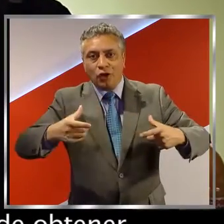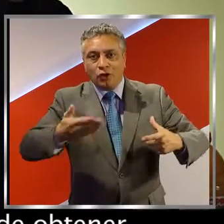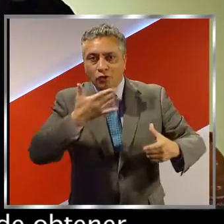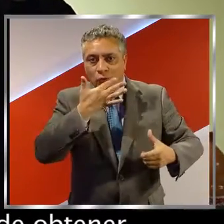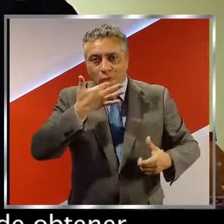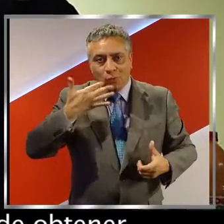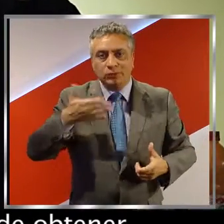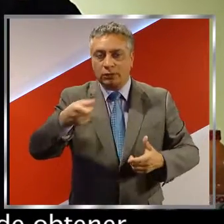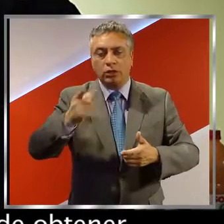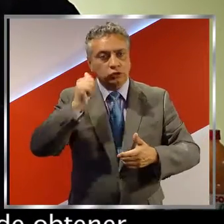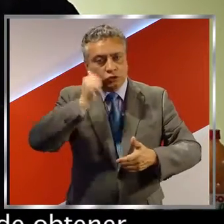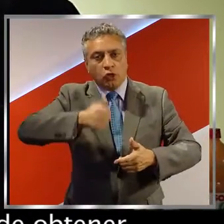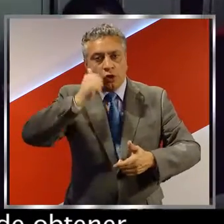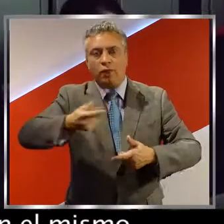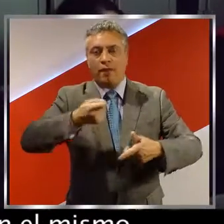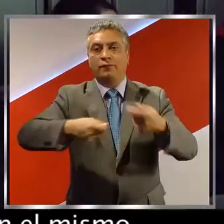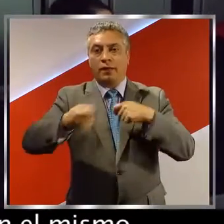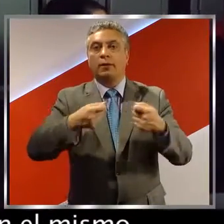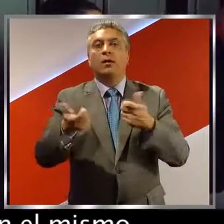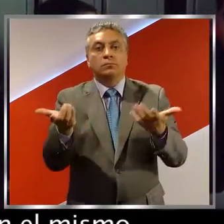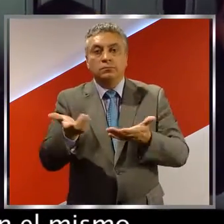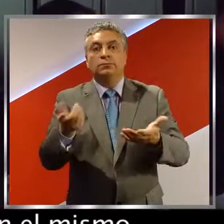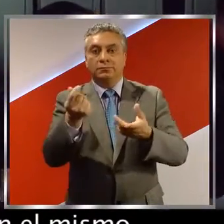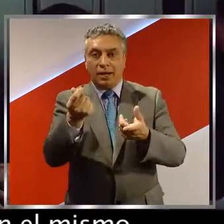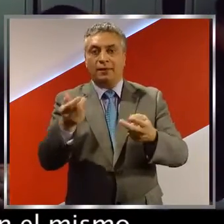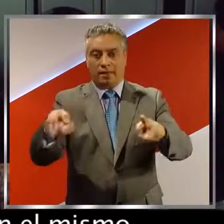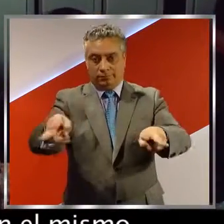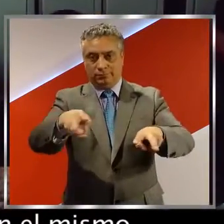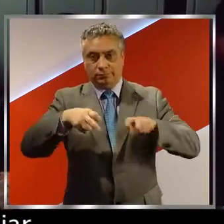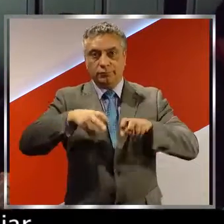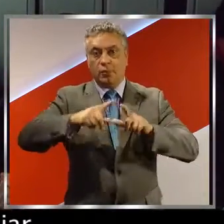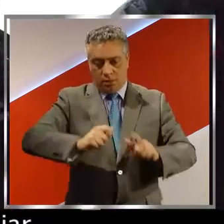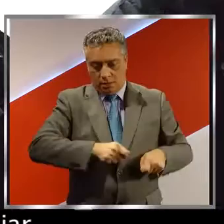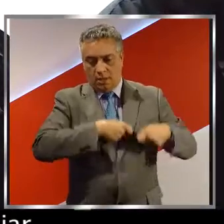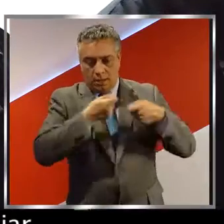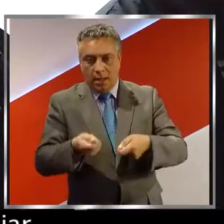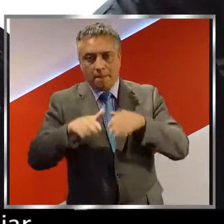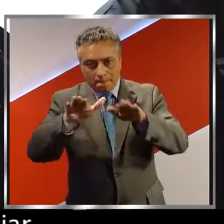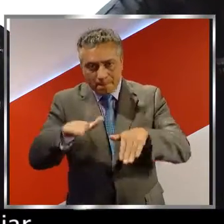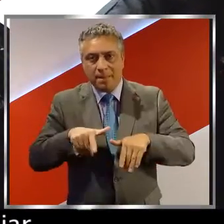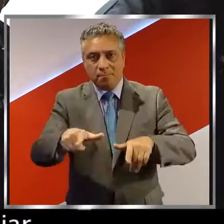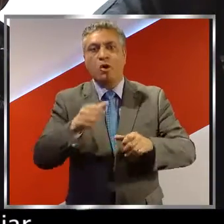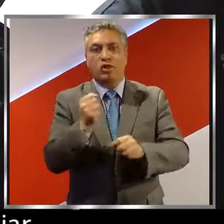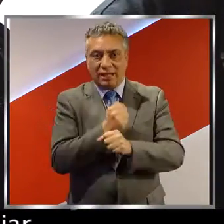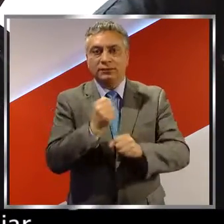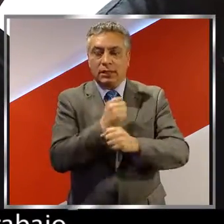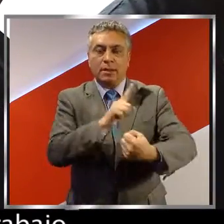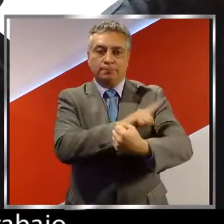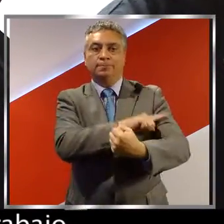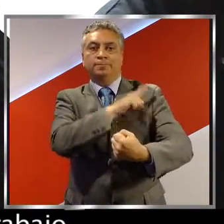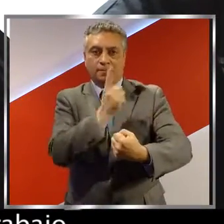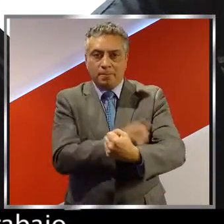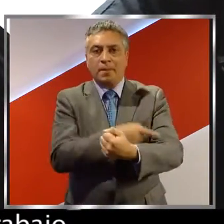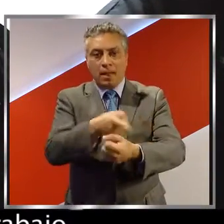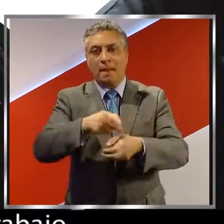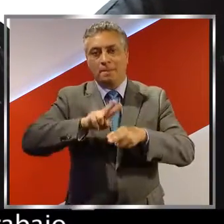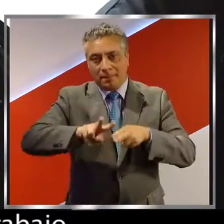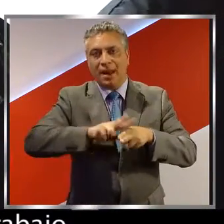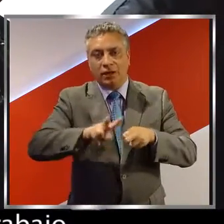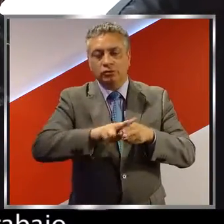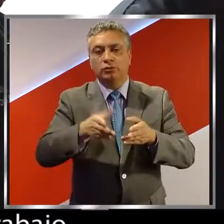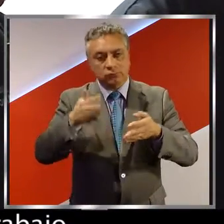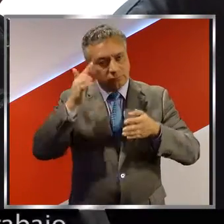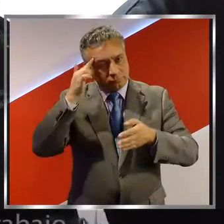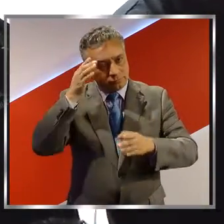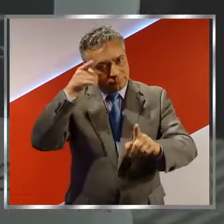diariamente con la finalidad de obtener recursos que se reinvierten en el mismo taller para así potenciar su preparación para el